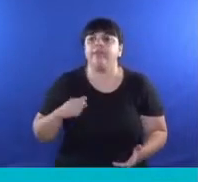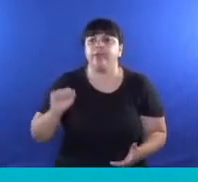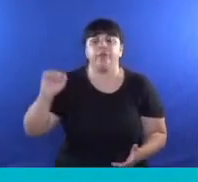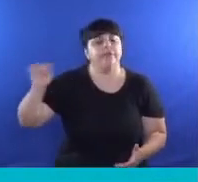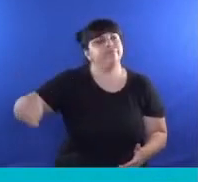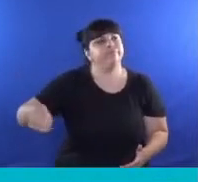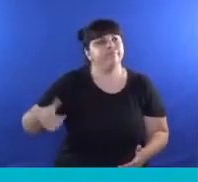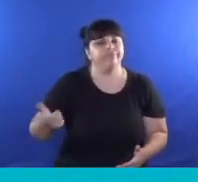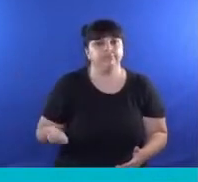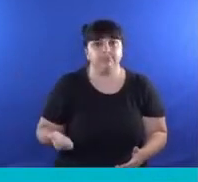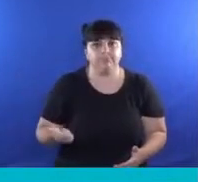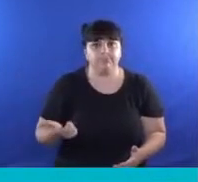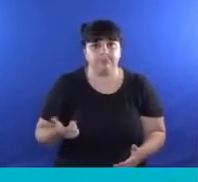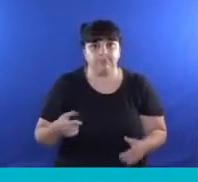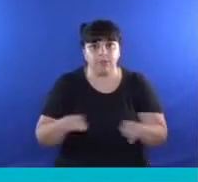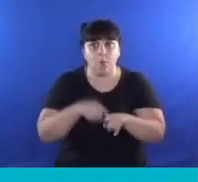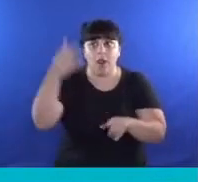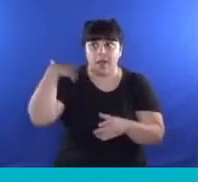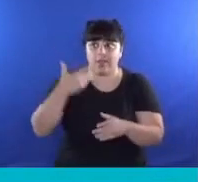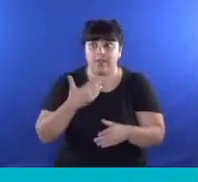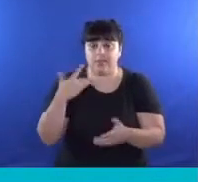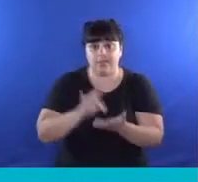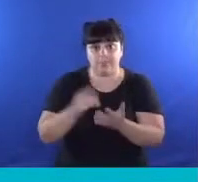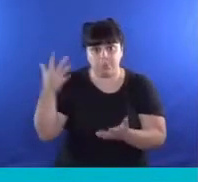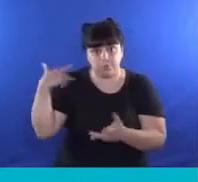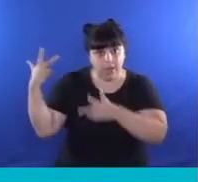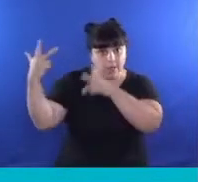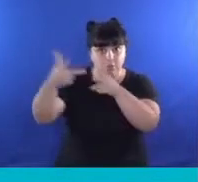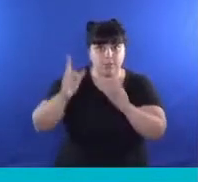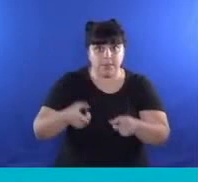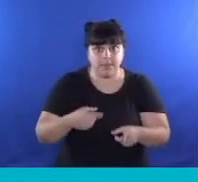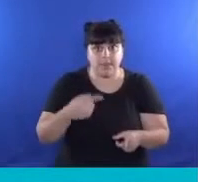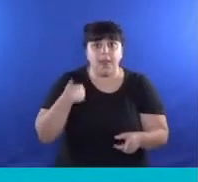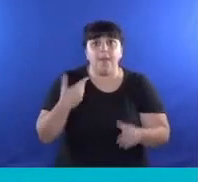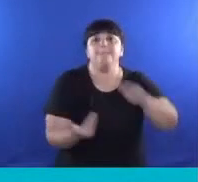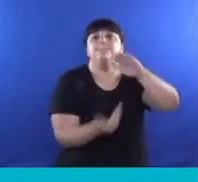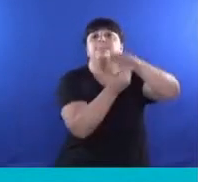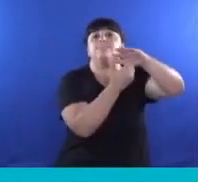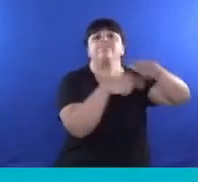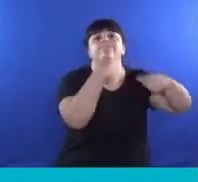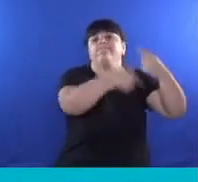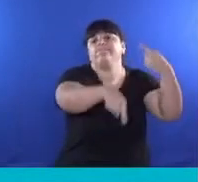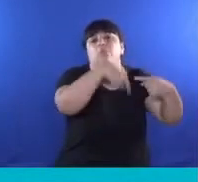o como decía el diputado Propinante, fijan otras prioridades.